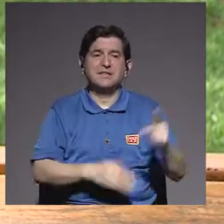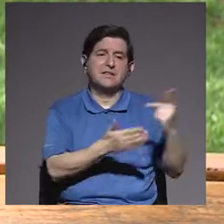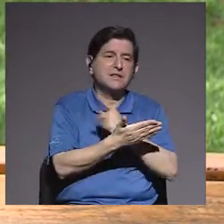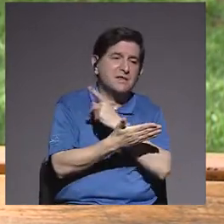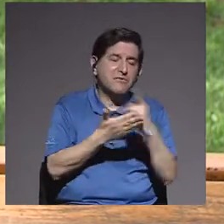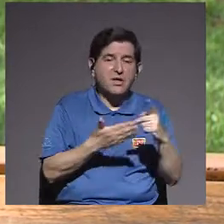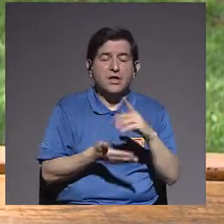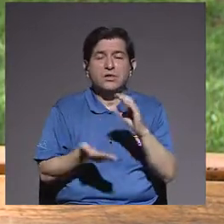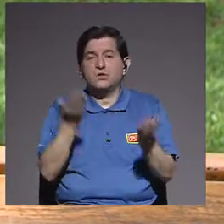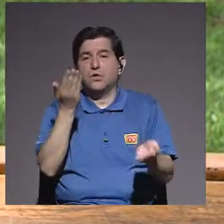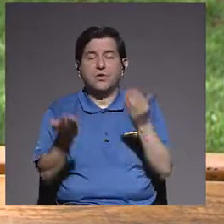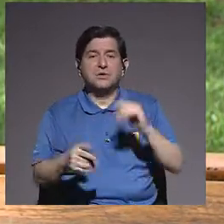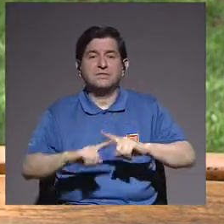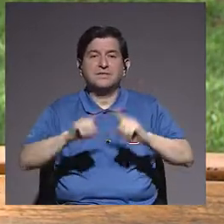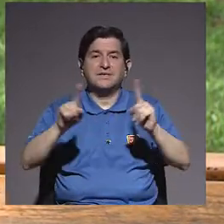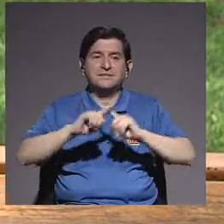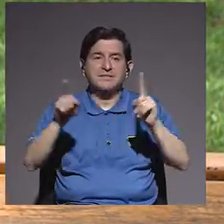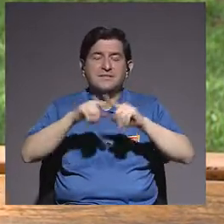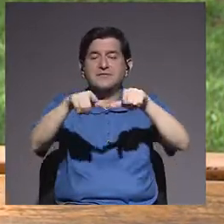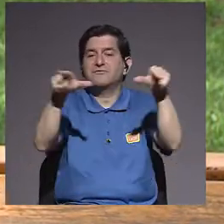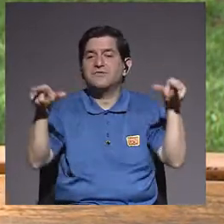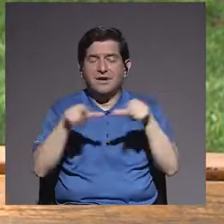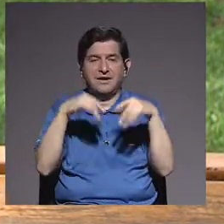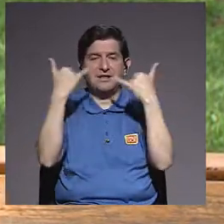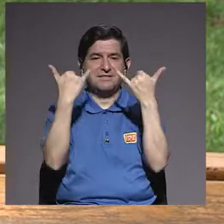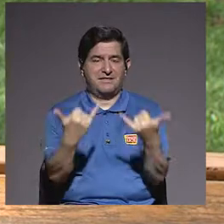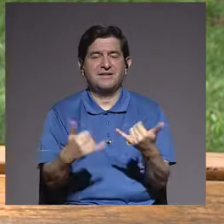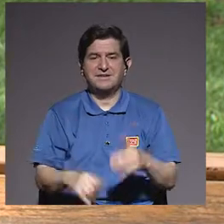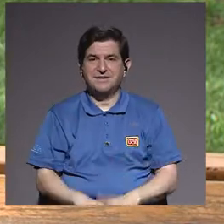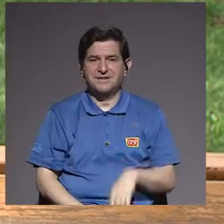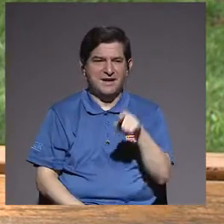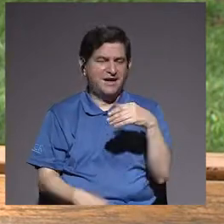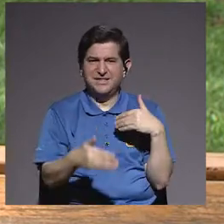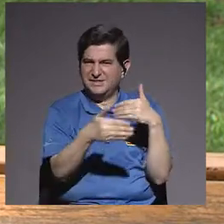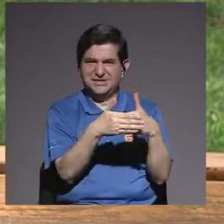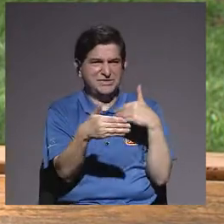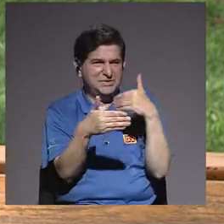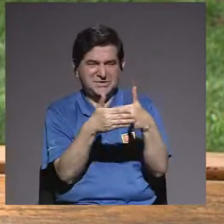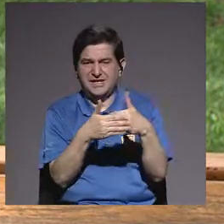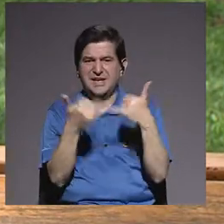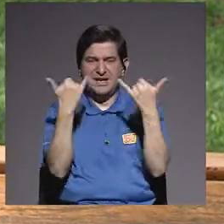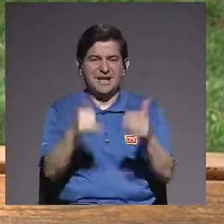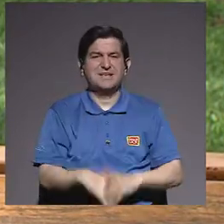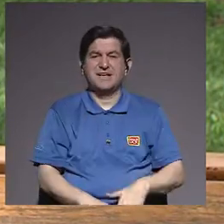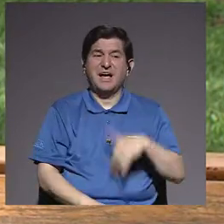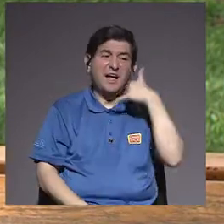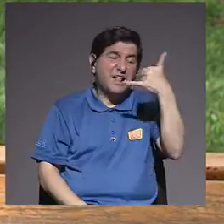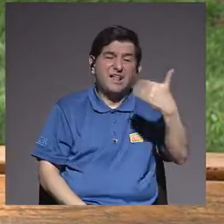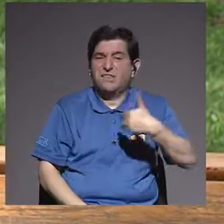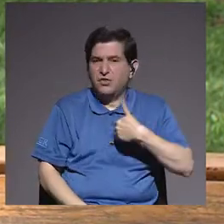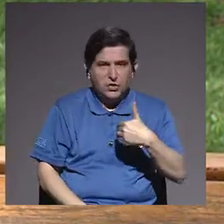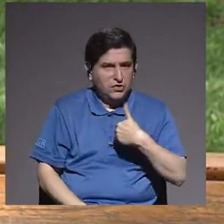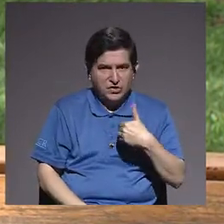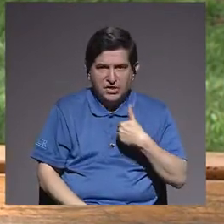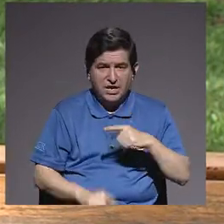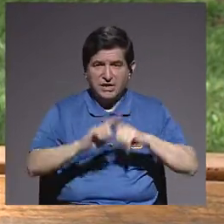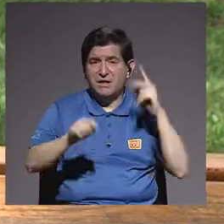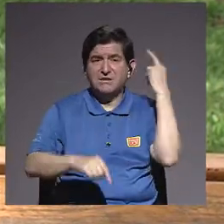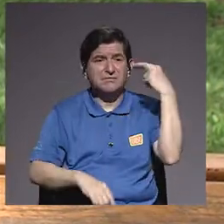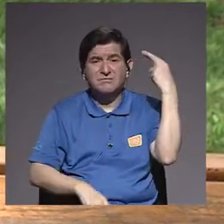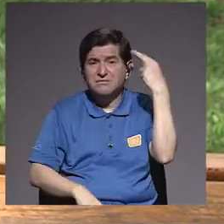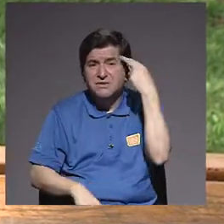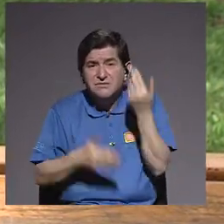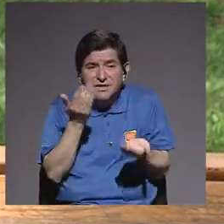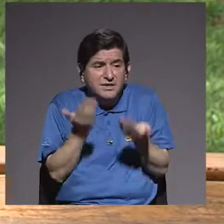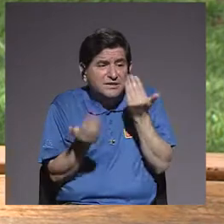provincias o en otros lugares. Ya no es tan cerca, ya ha perdido sus teléfonos por una u